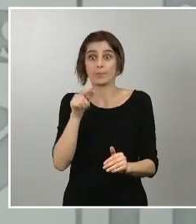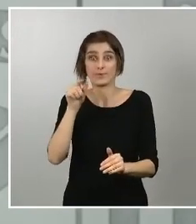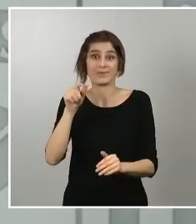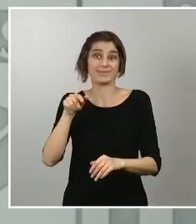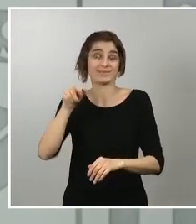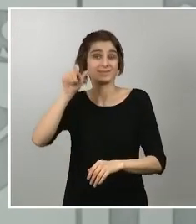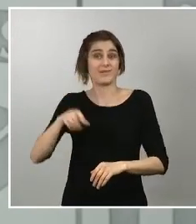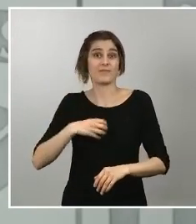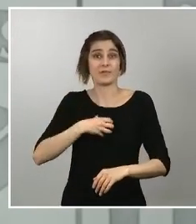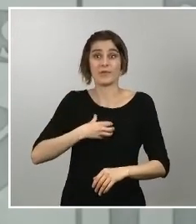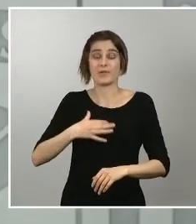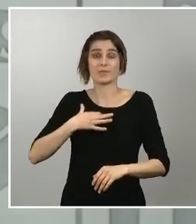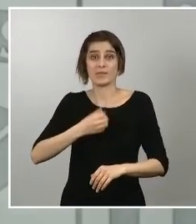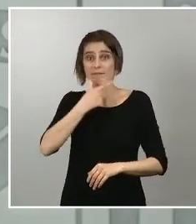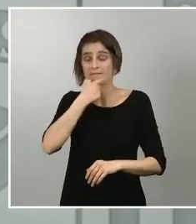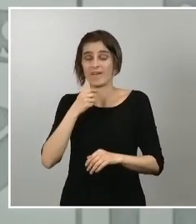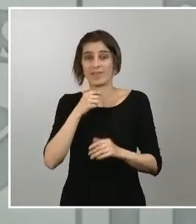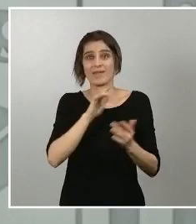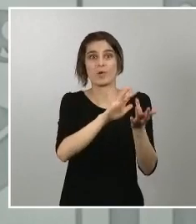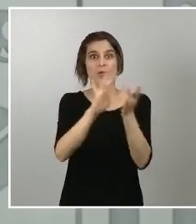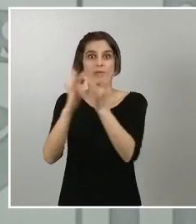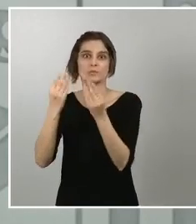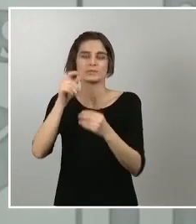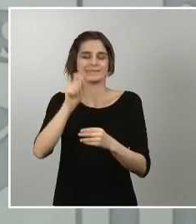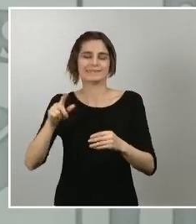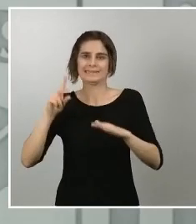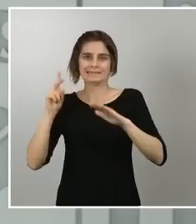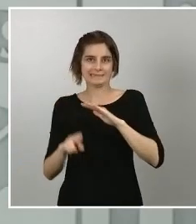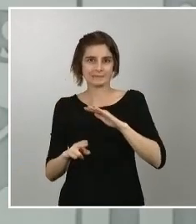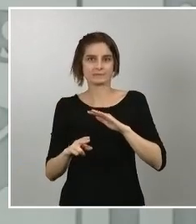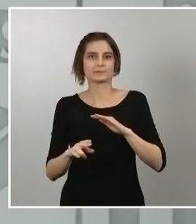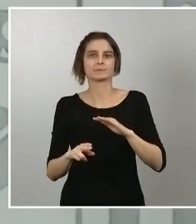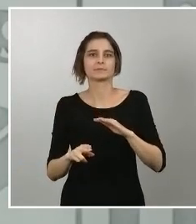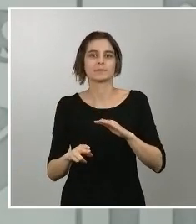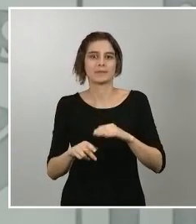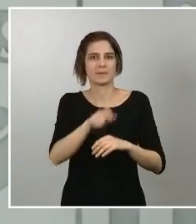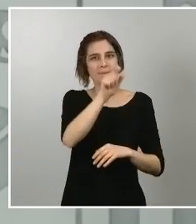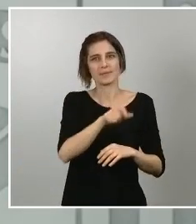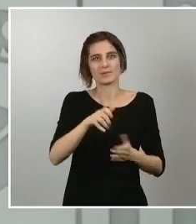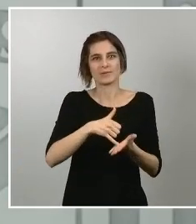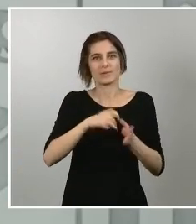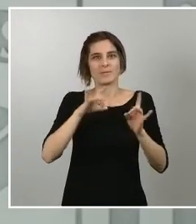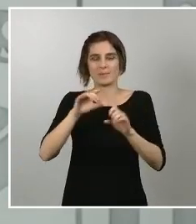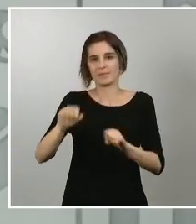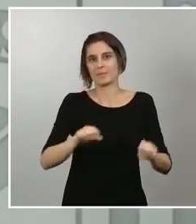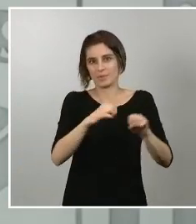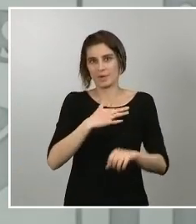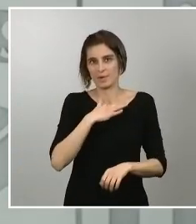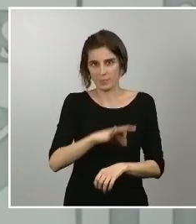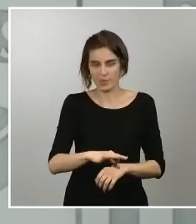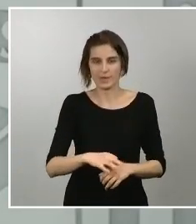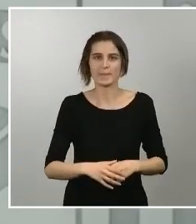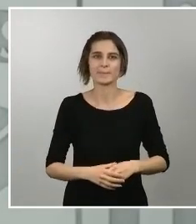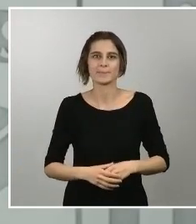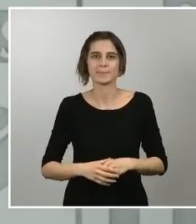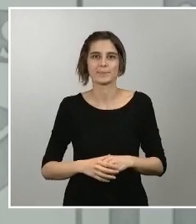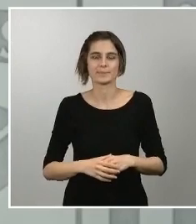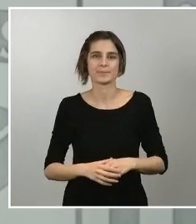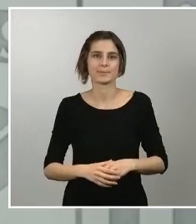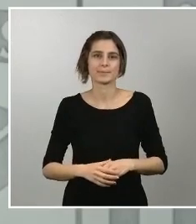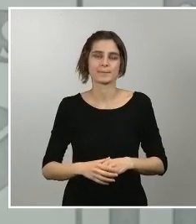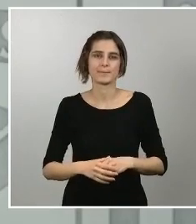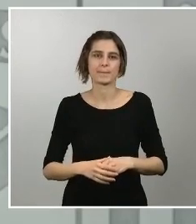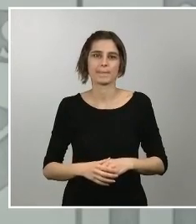reducir el contagio y la protección de las personas más vulnerables esa situación de los trabajadores que permanecían en